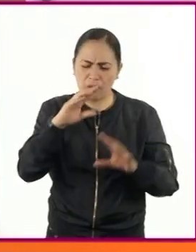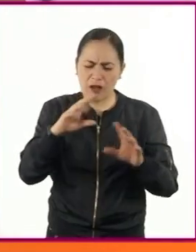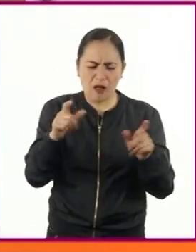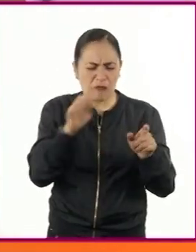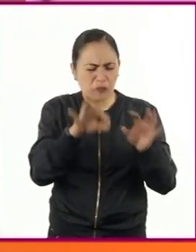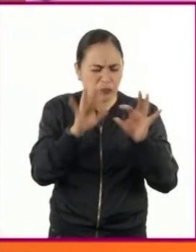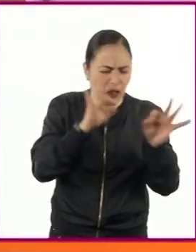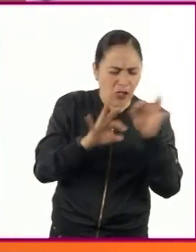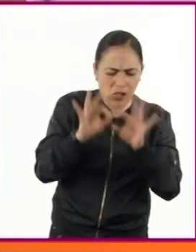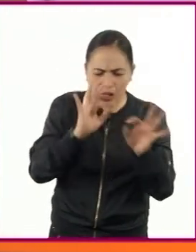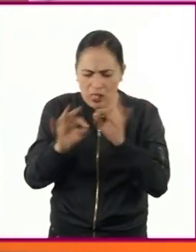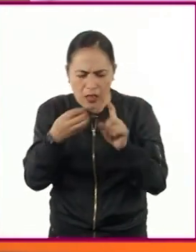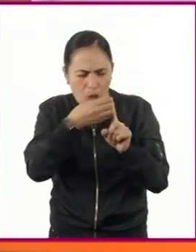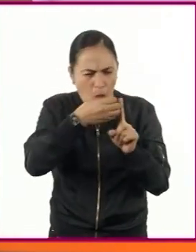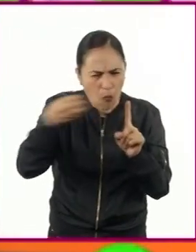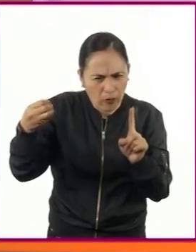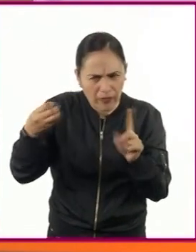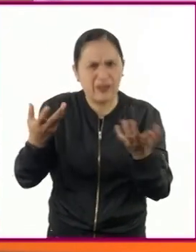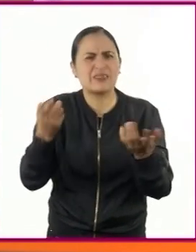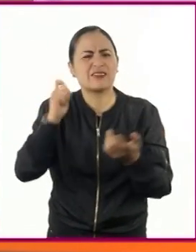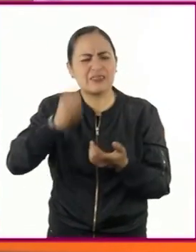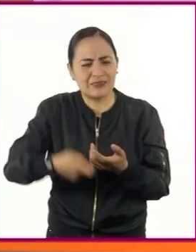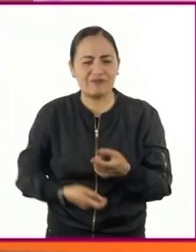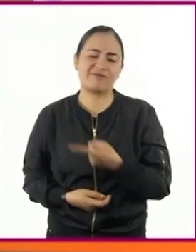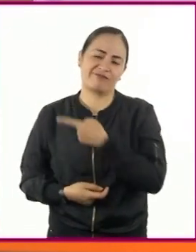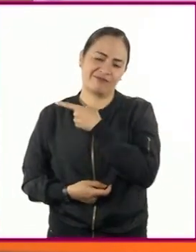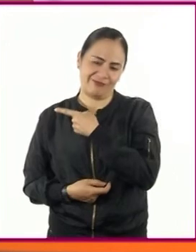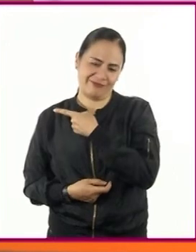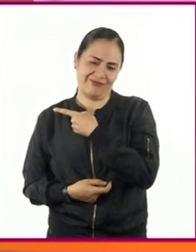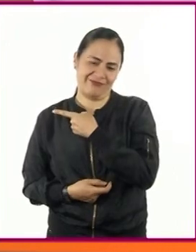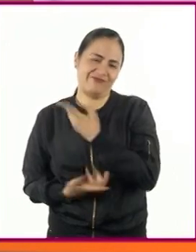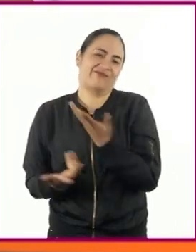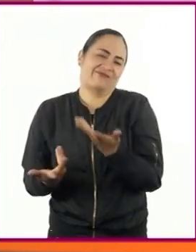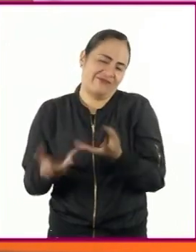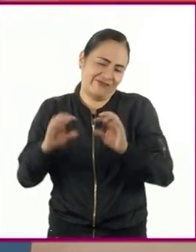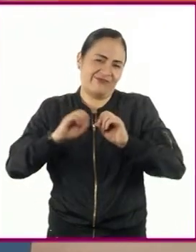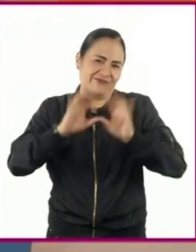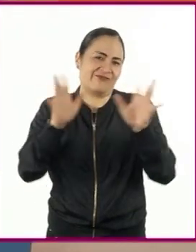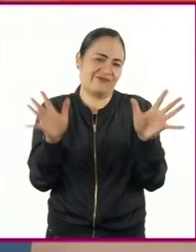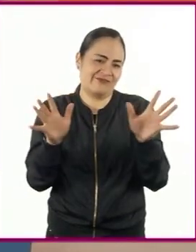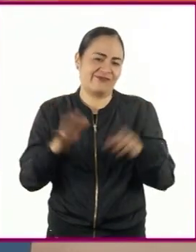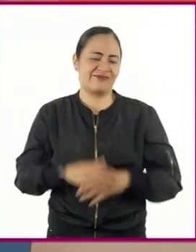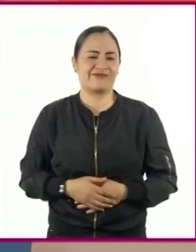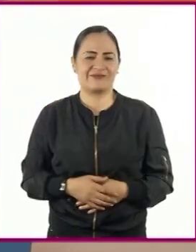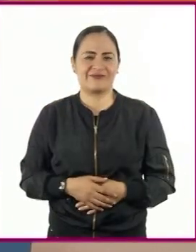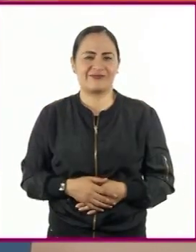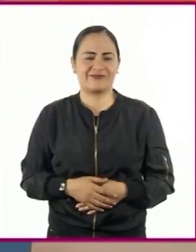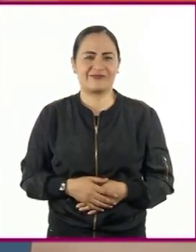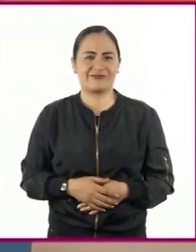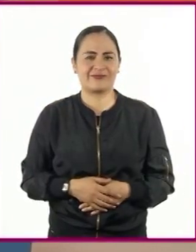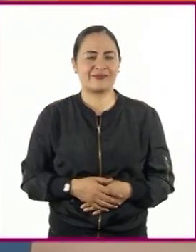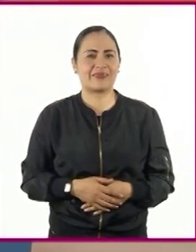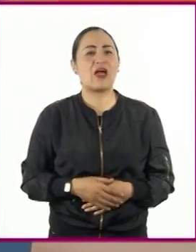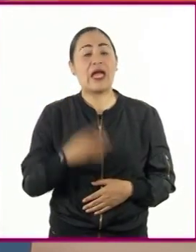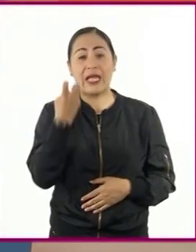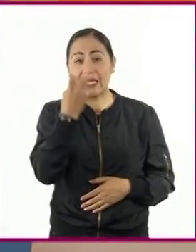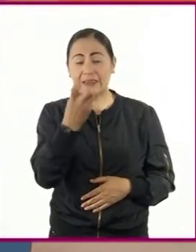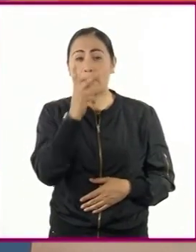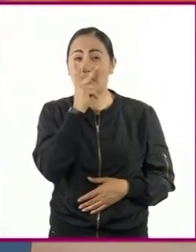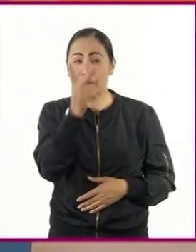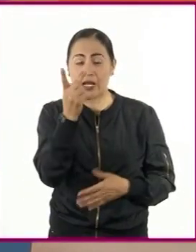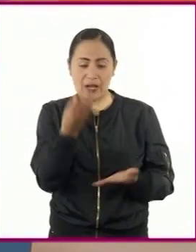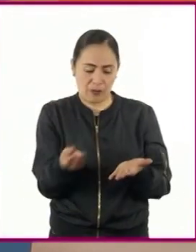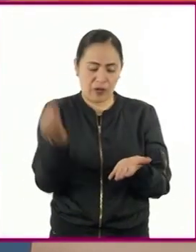Claro, no podría ser otra que organismo transgénico. Los invitamos a anexarla a su